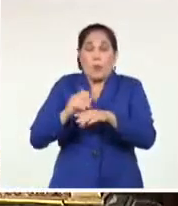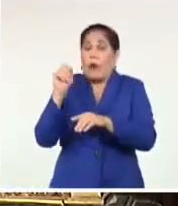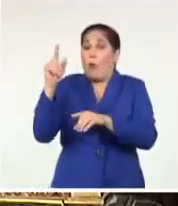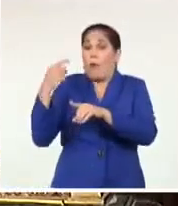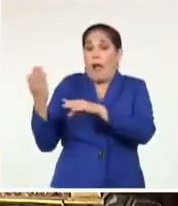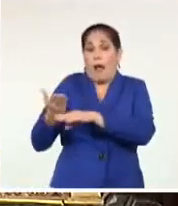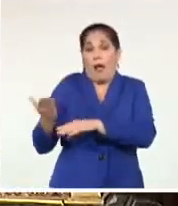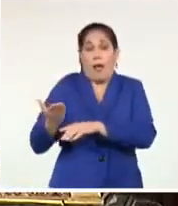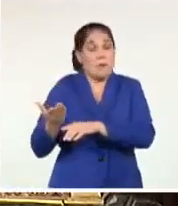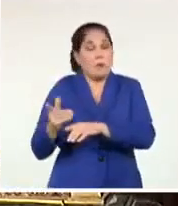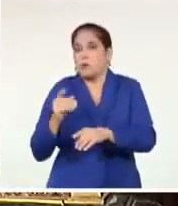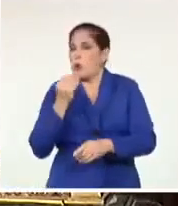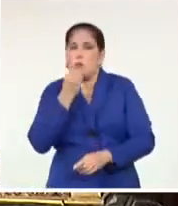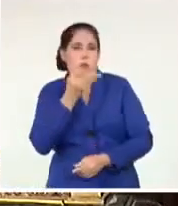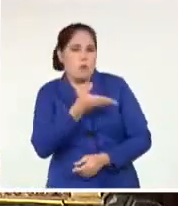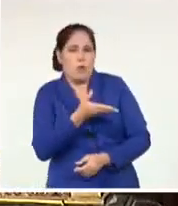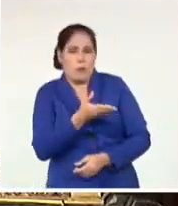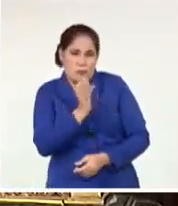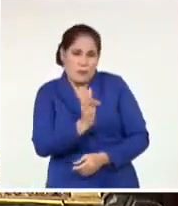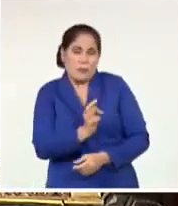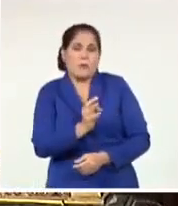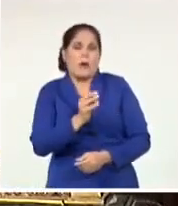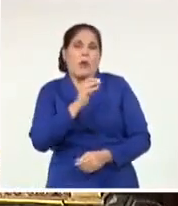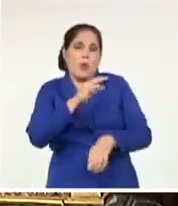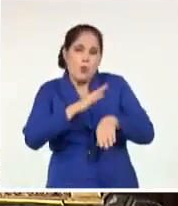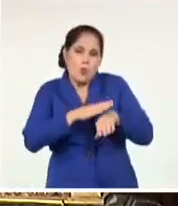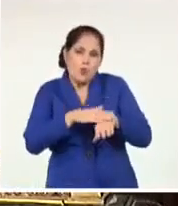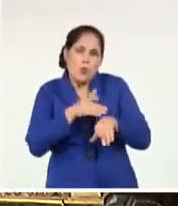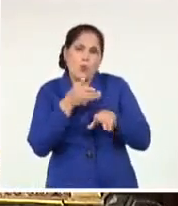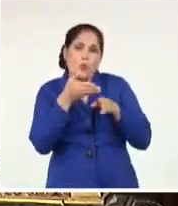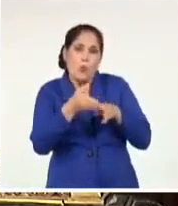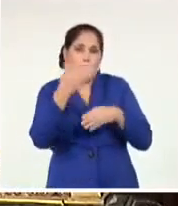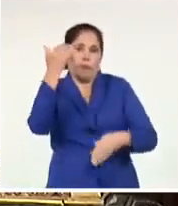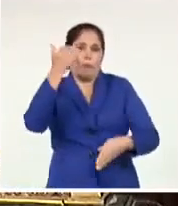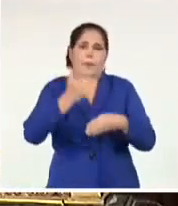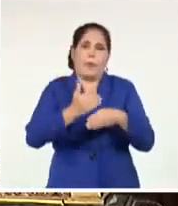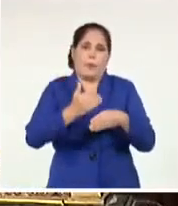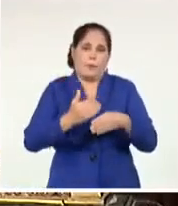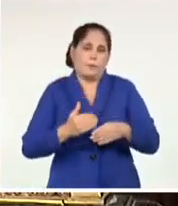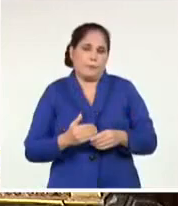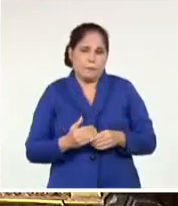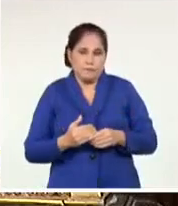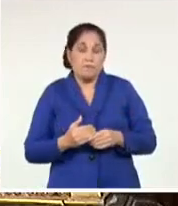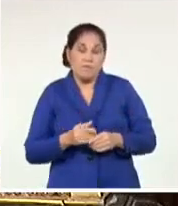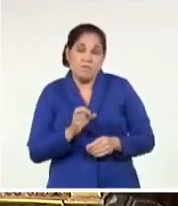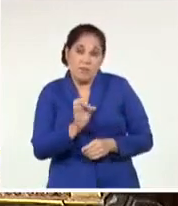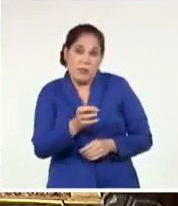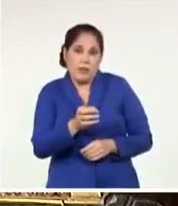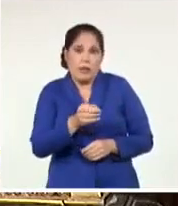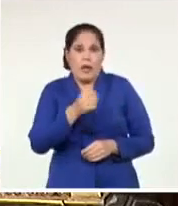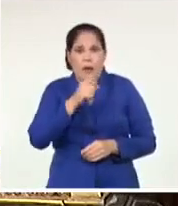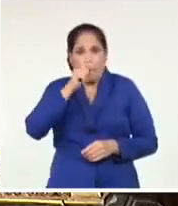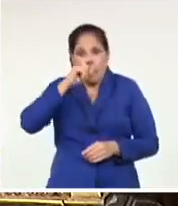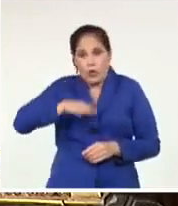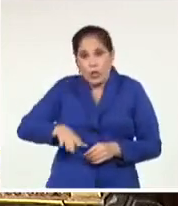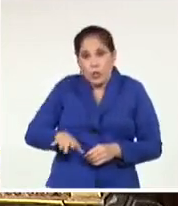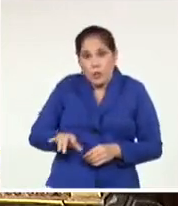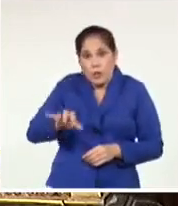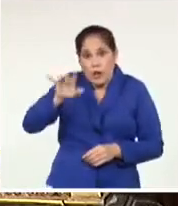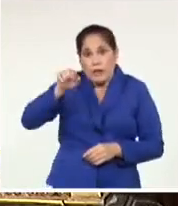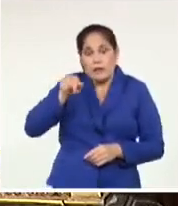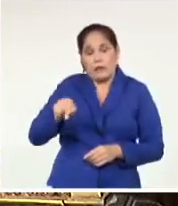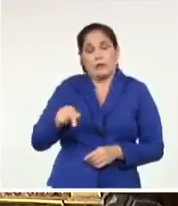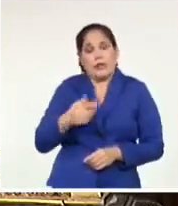acelerador lineal para darle la radioterapia selectiva que llevan estos pacientes. Y si este paciente es un niño, es